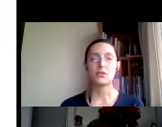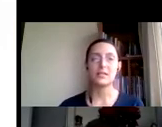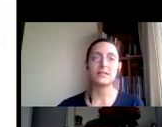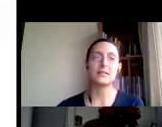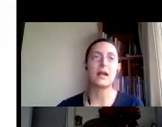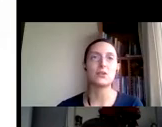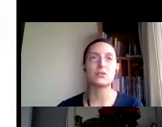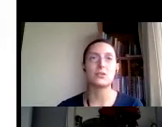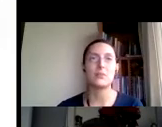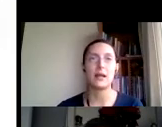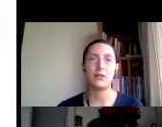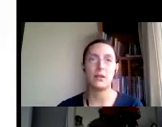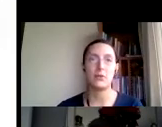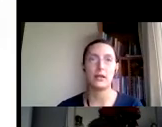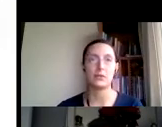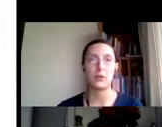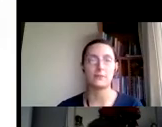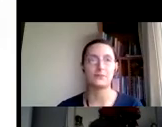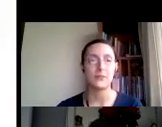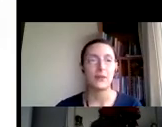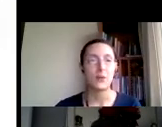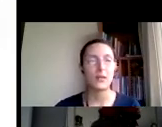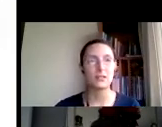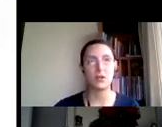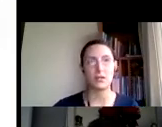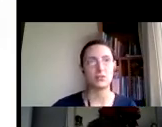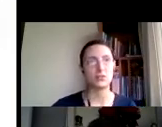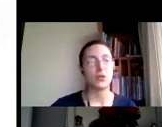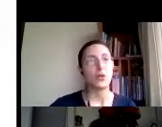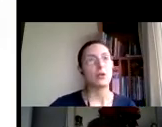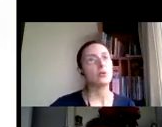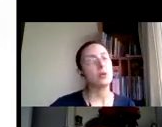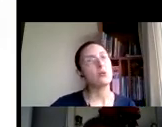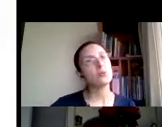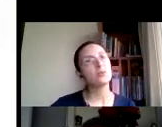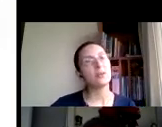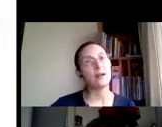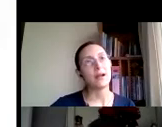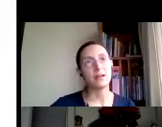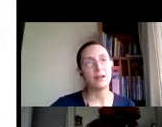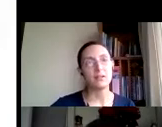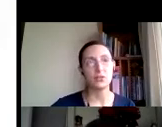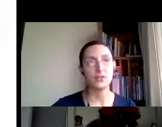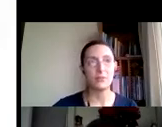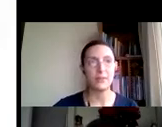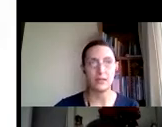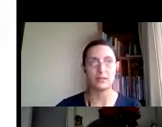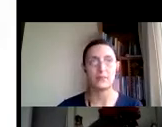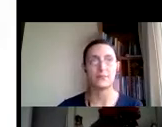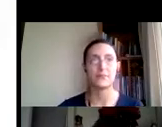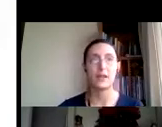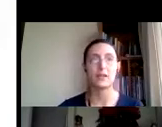Los tres escenarios del mercado laboral actual. ¿Cuáles son estos? Número uno, trabajar en relación de